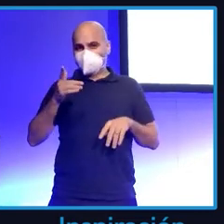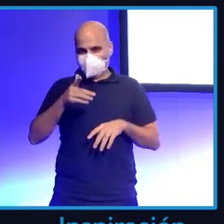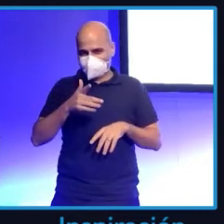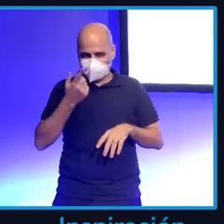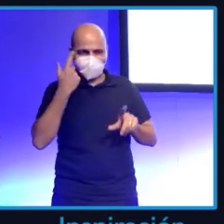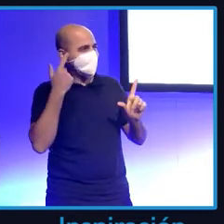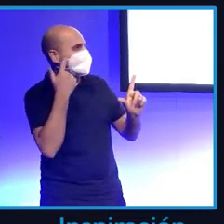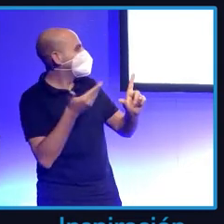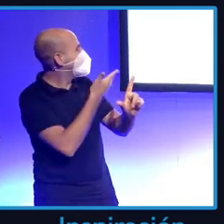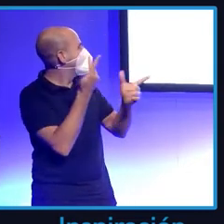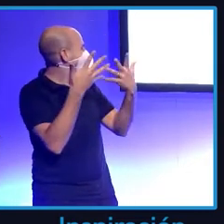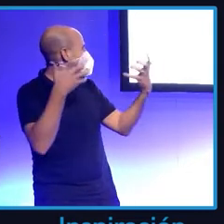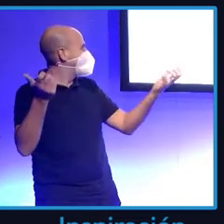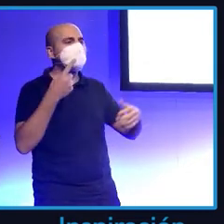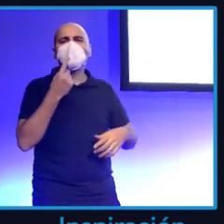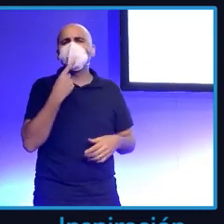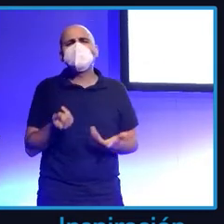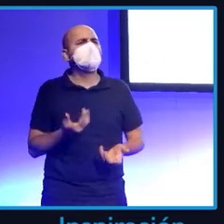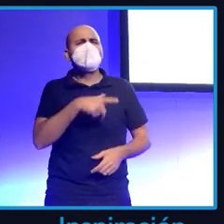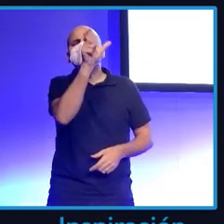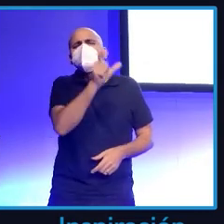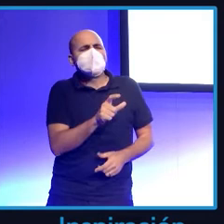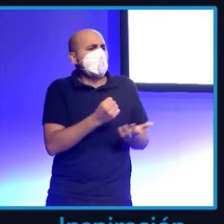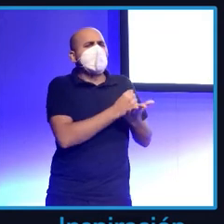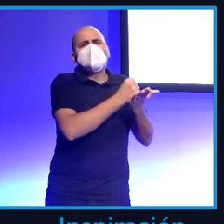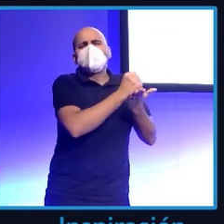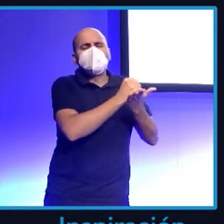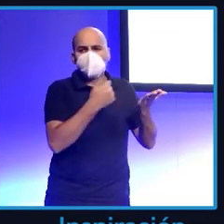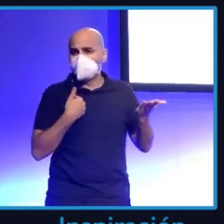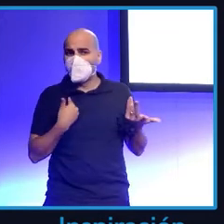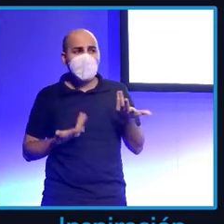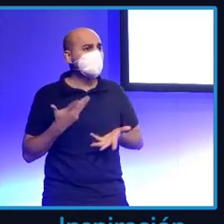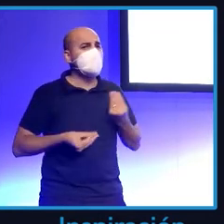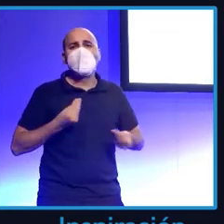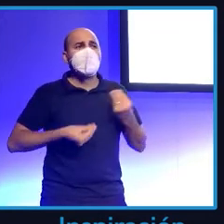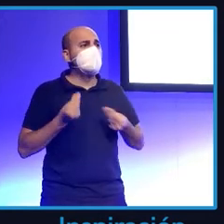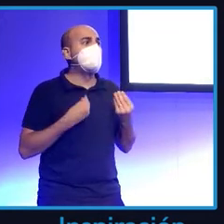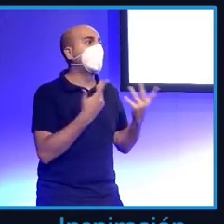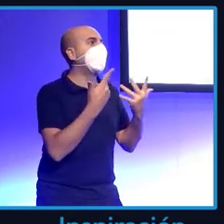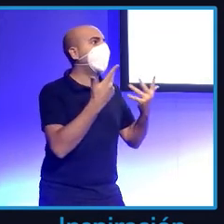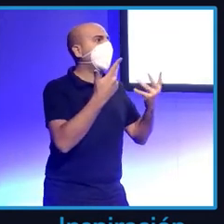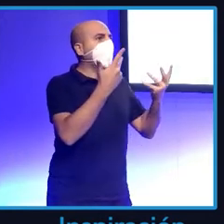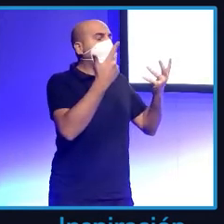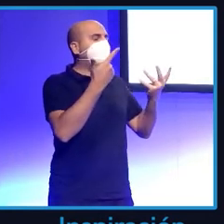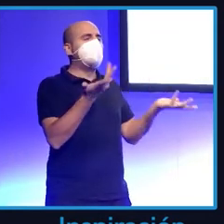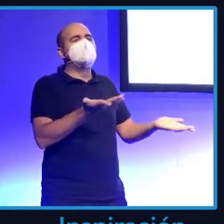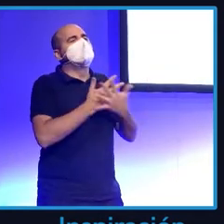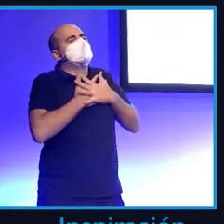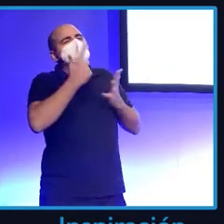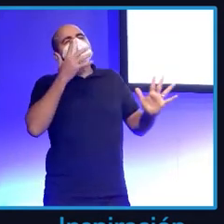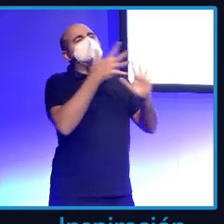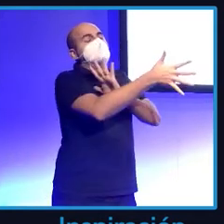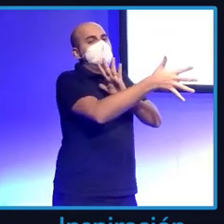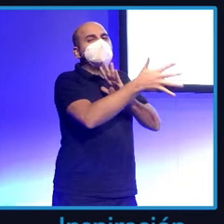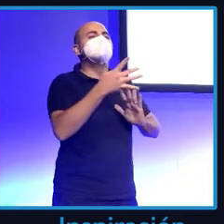después de resolver una duda cuciante o encontrar un remedio genial? O sea, todo súper, súper pro. Bueno, pues me convertí en eso, en la bloguera